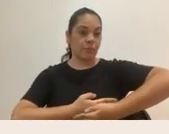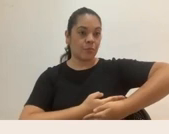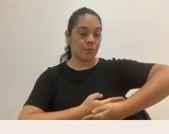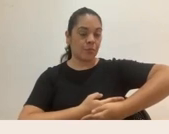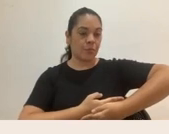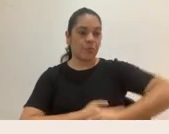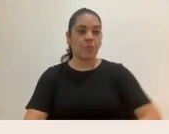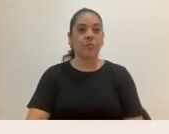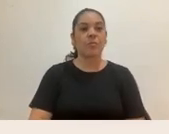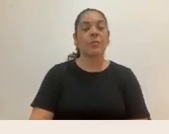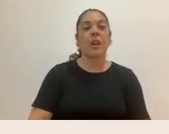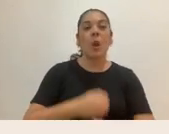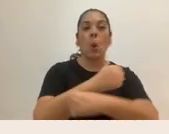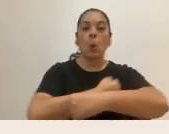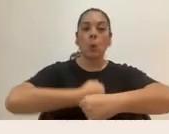Cocinar